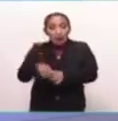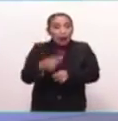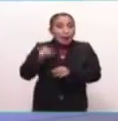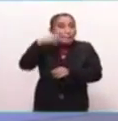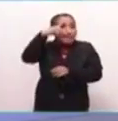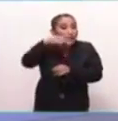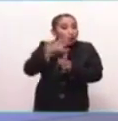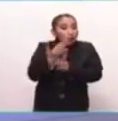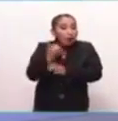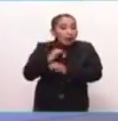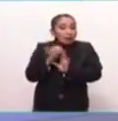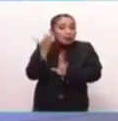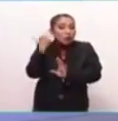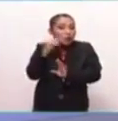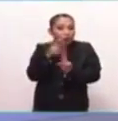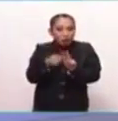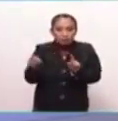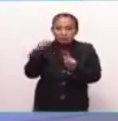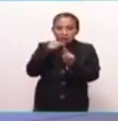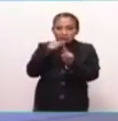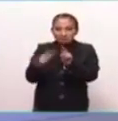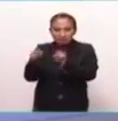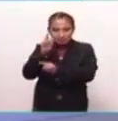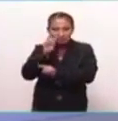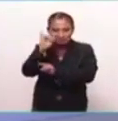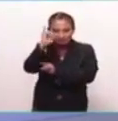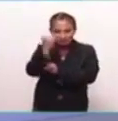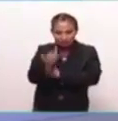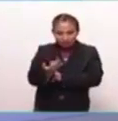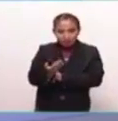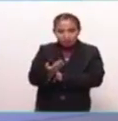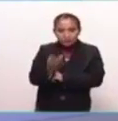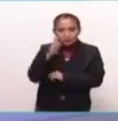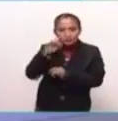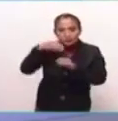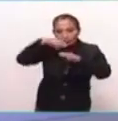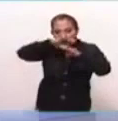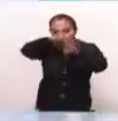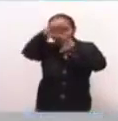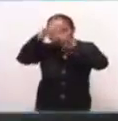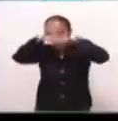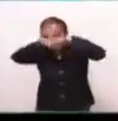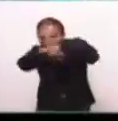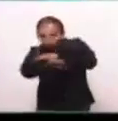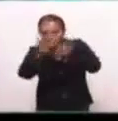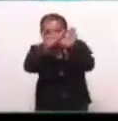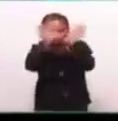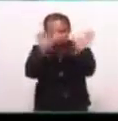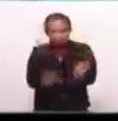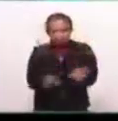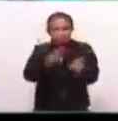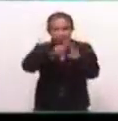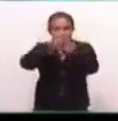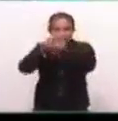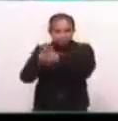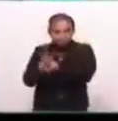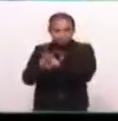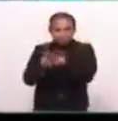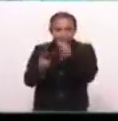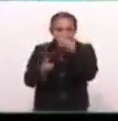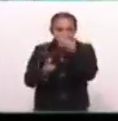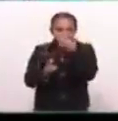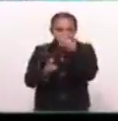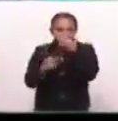antiguo pareciera que no. Ahora estamos viendo en imágenes justamente las cuevas que están allá en el Cerro de la Estrella. Exacto. Yo debo